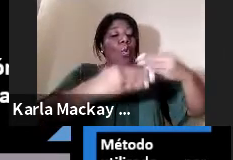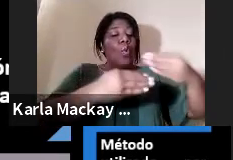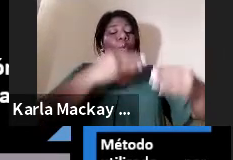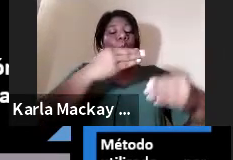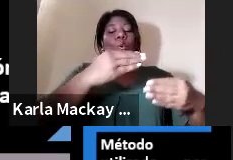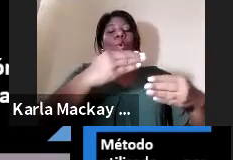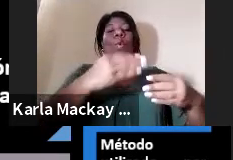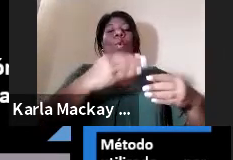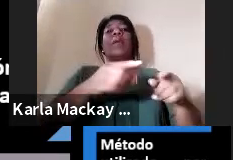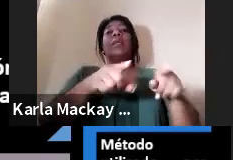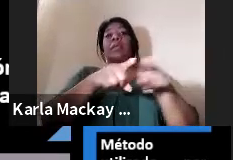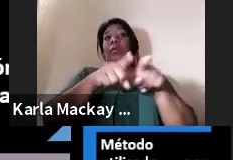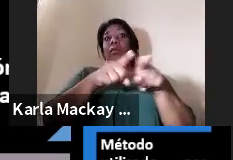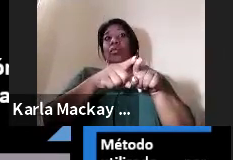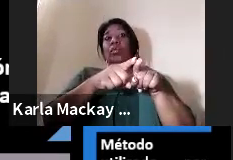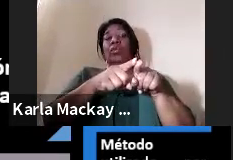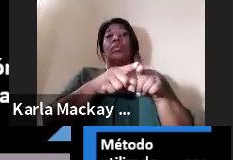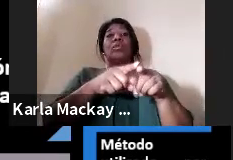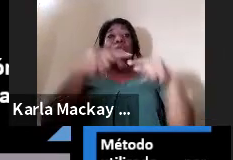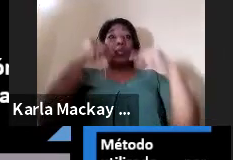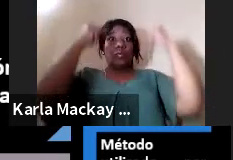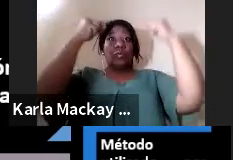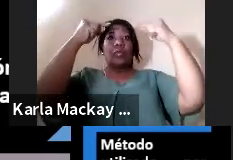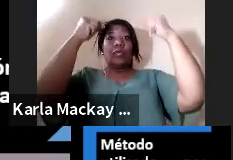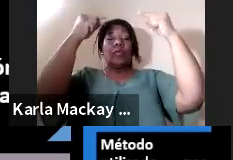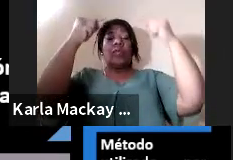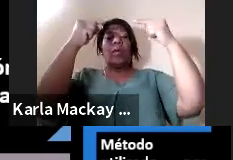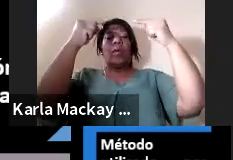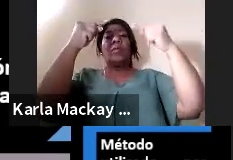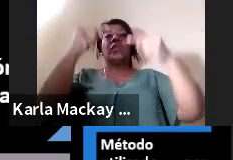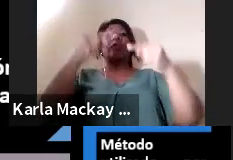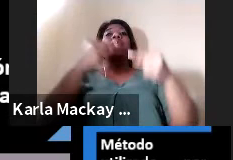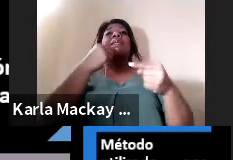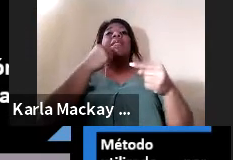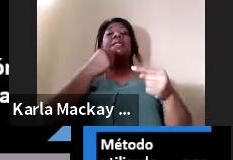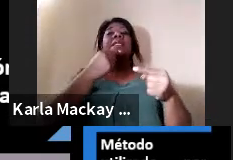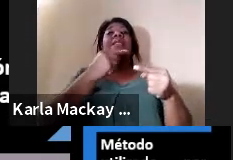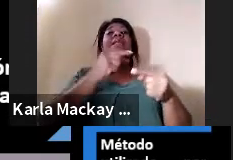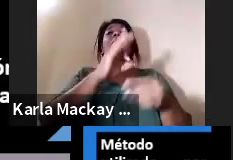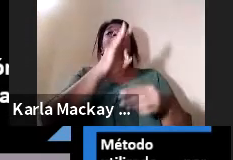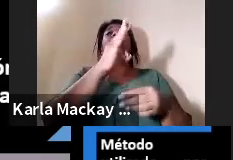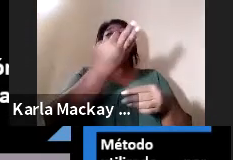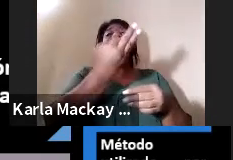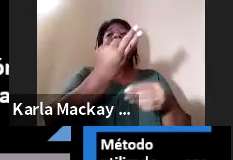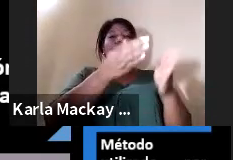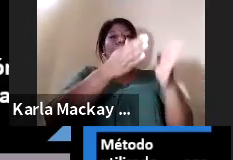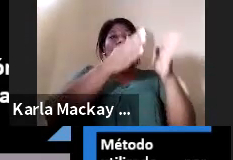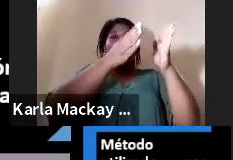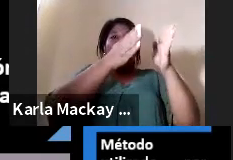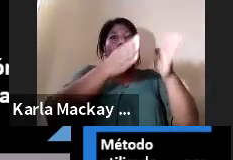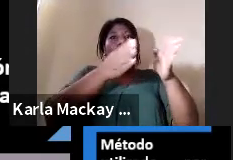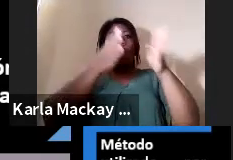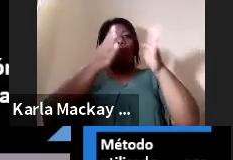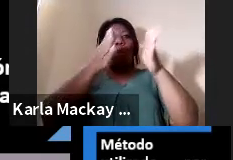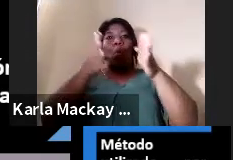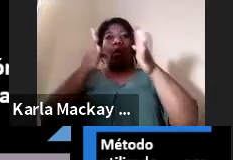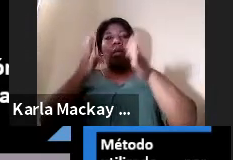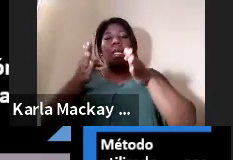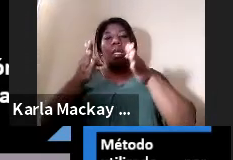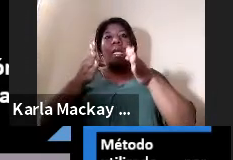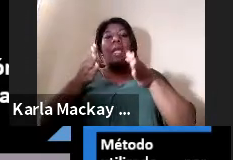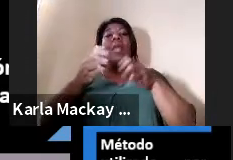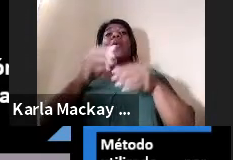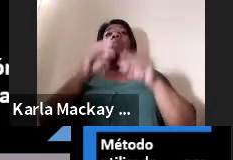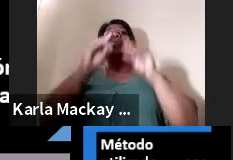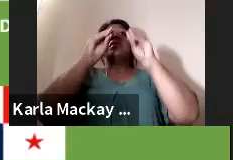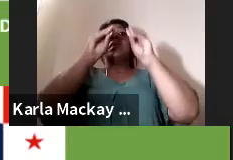Hernández Sampieri. Es un conjunto de procedimientos ordenados y sistémicos para la enseñanza y el aprendizaje de la metodología